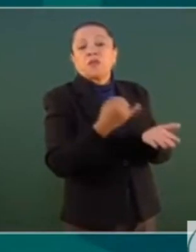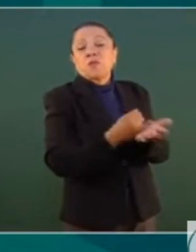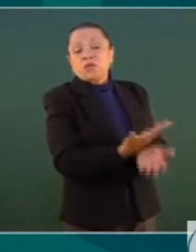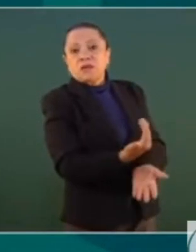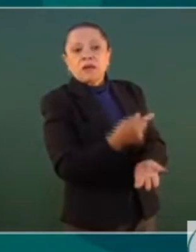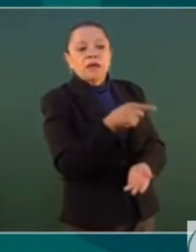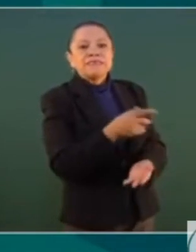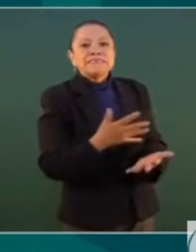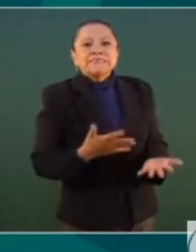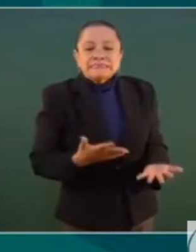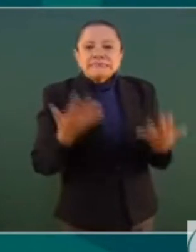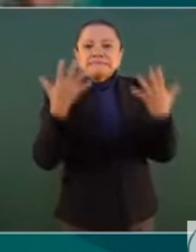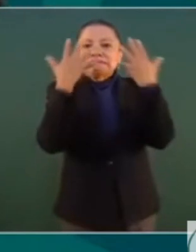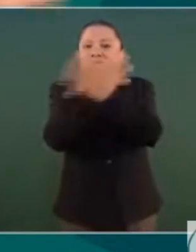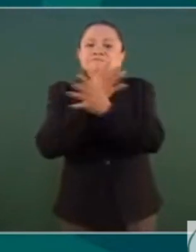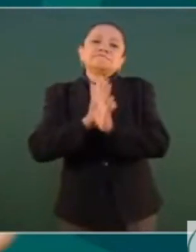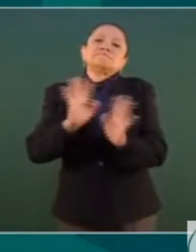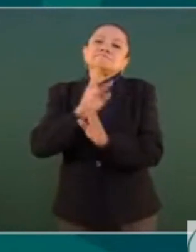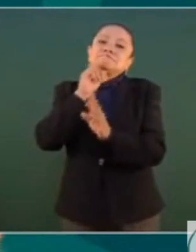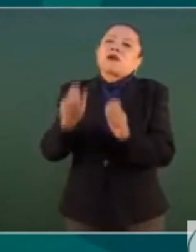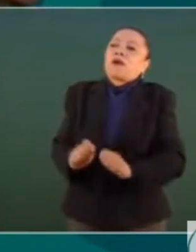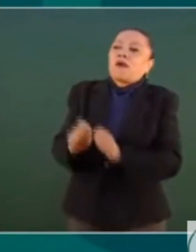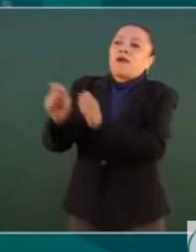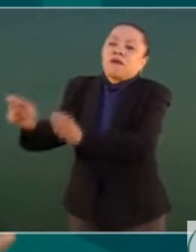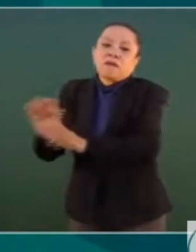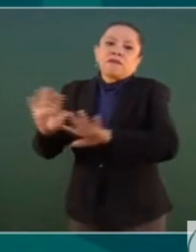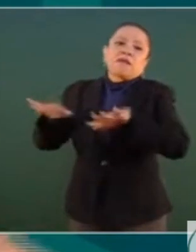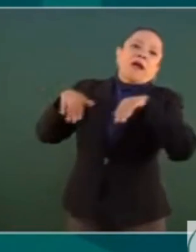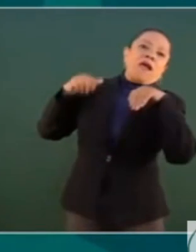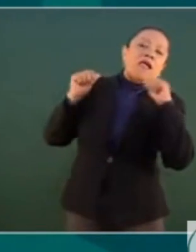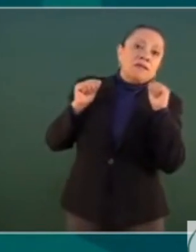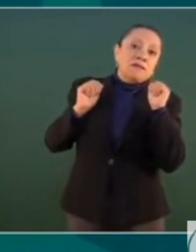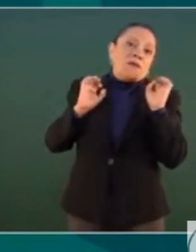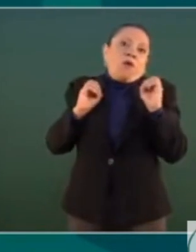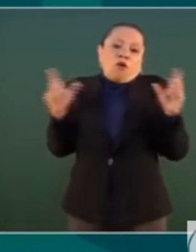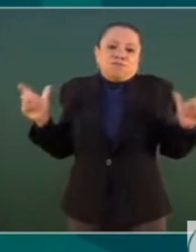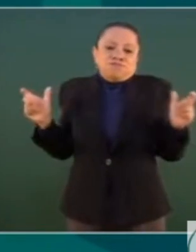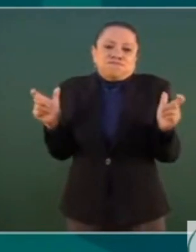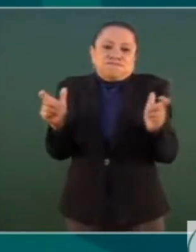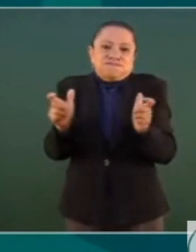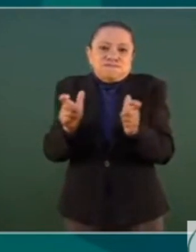Y es menos la superficie concesionada.